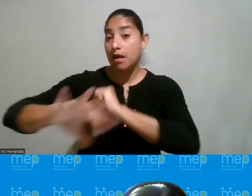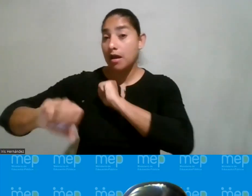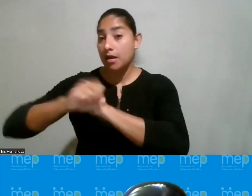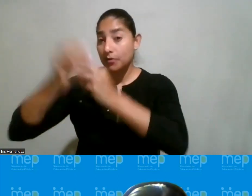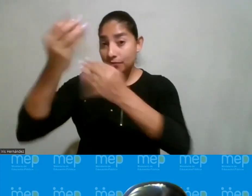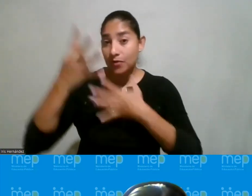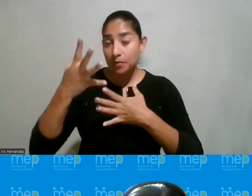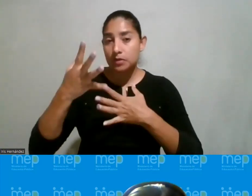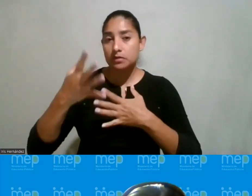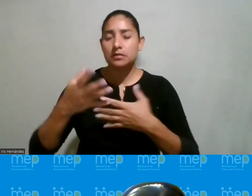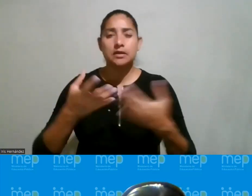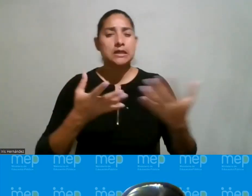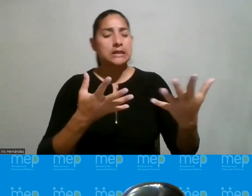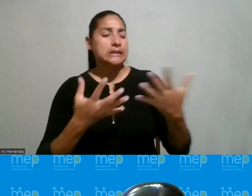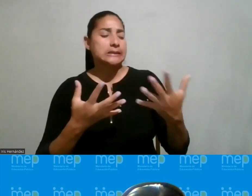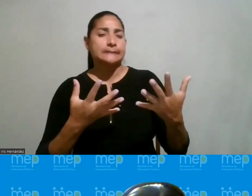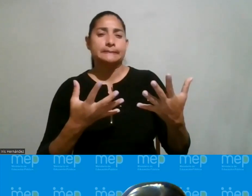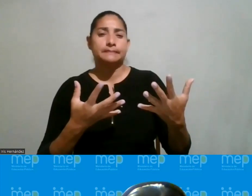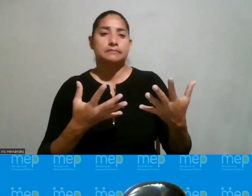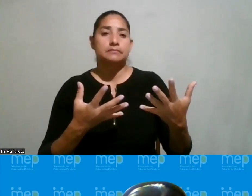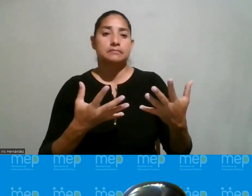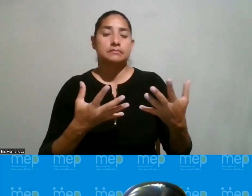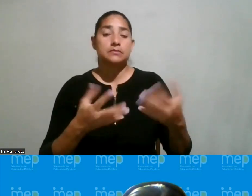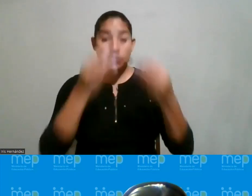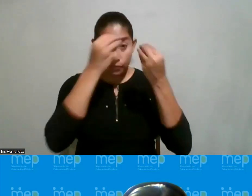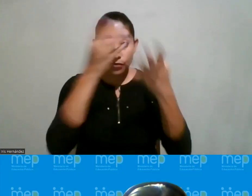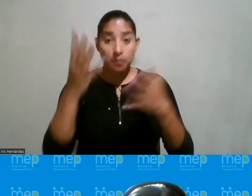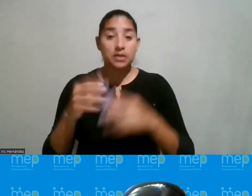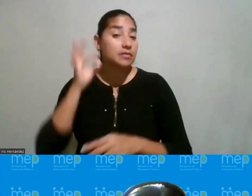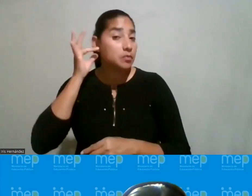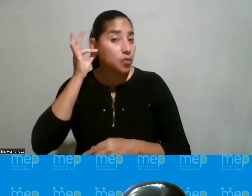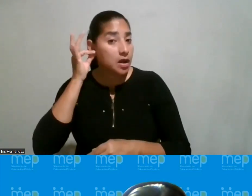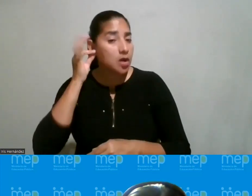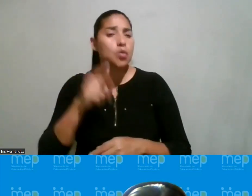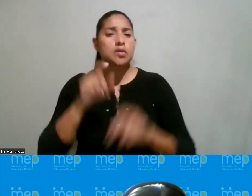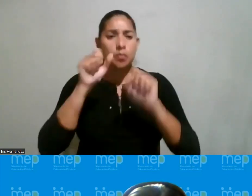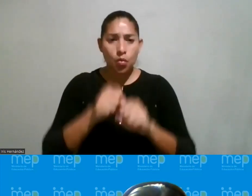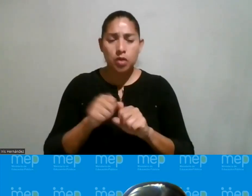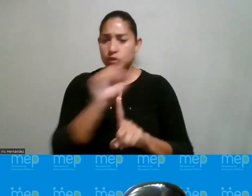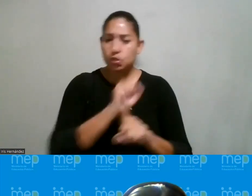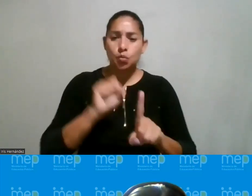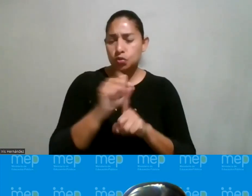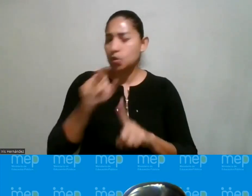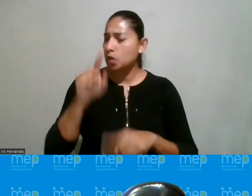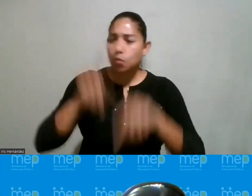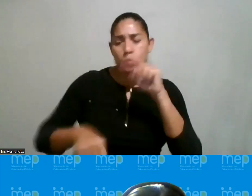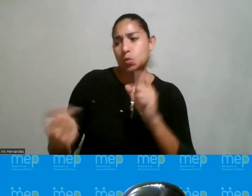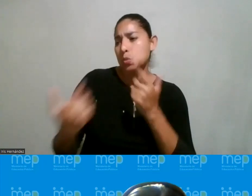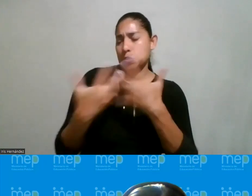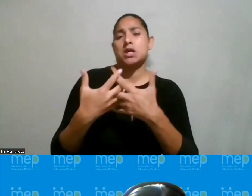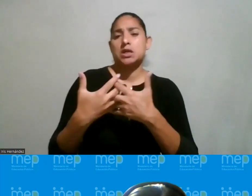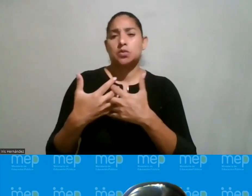son recibidas a pesar de que son muy informativas para las muchachas y les dicen si usted ve un comportamiento que no es adecuado